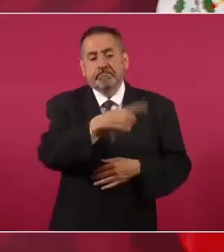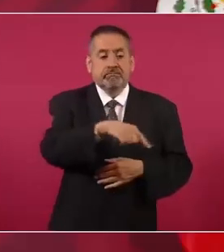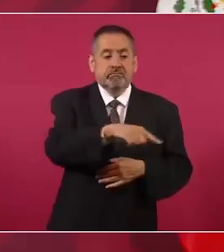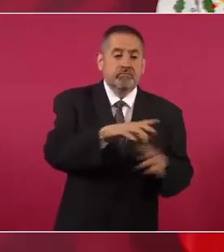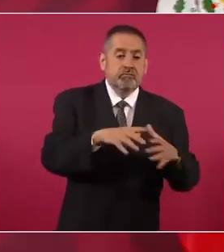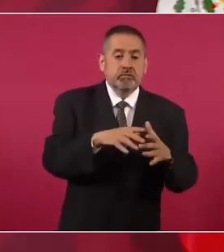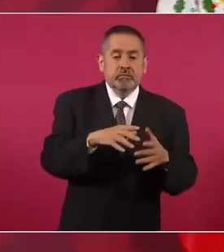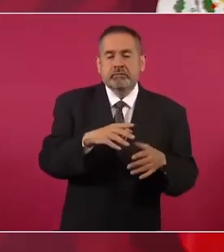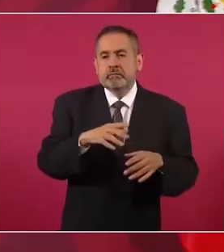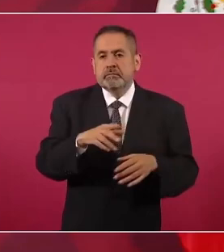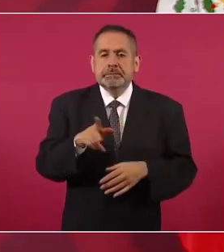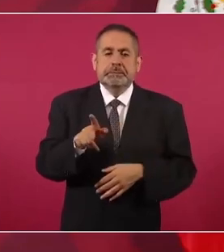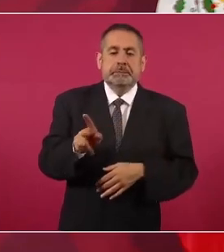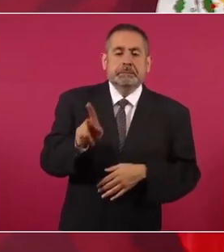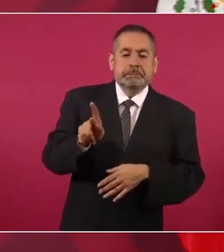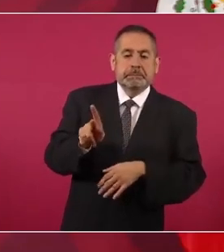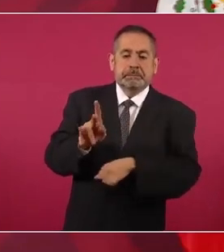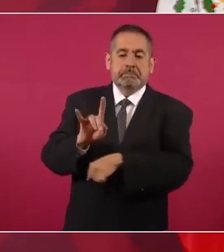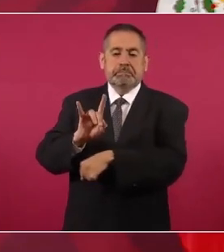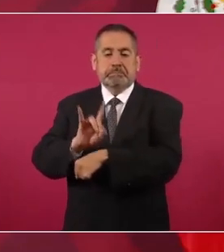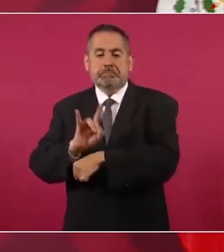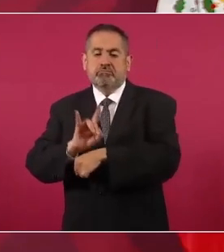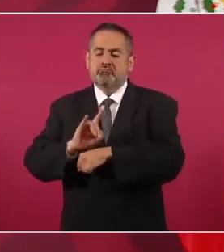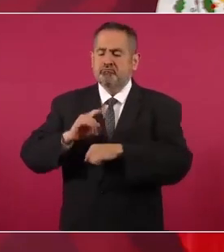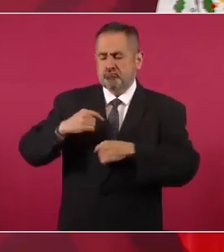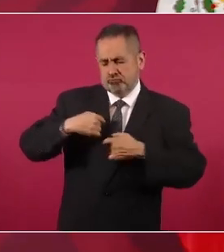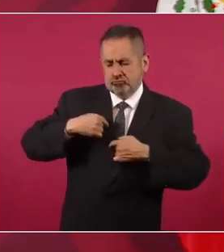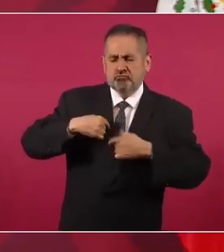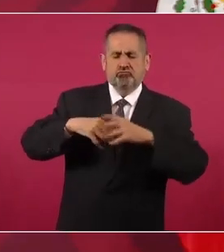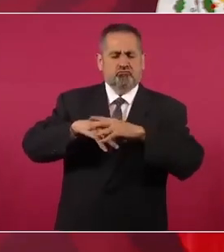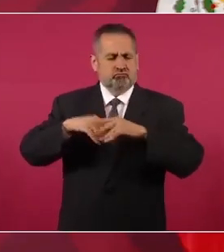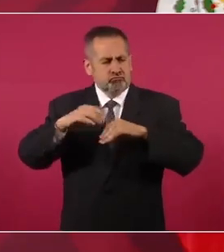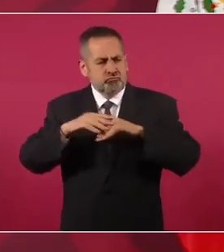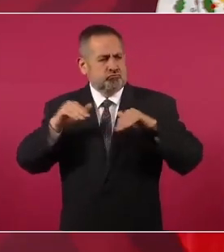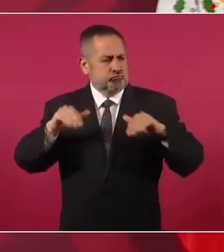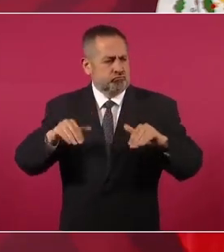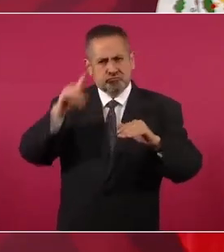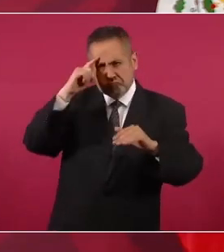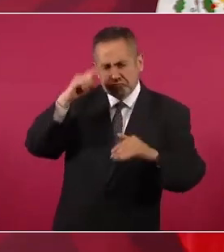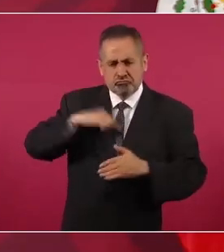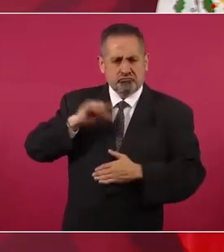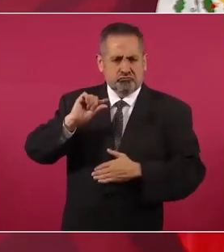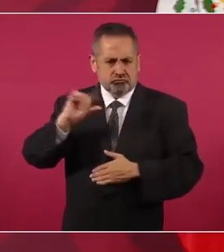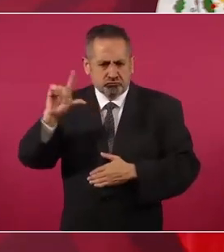ser gentes íntegras, objetivas, profesionales,